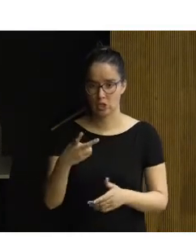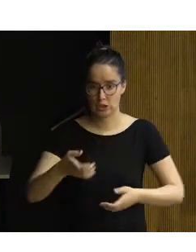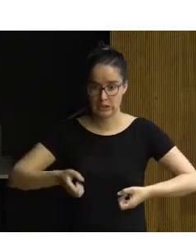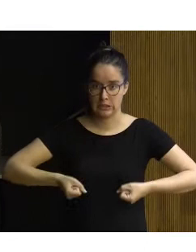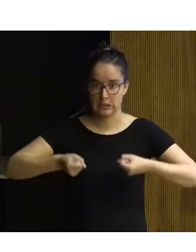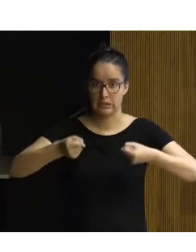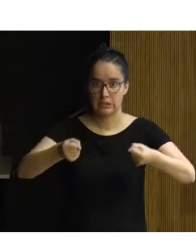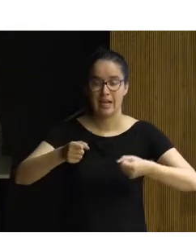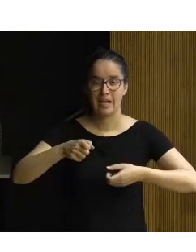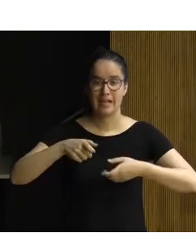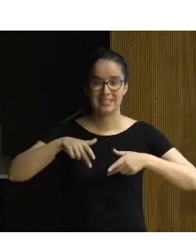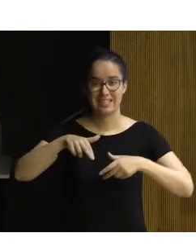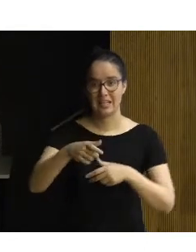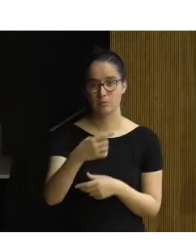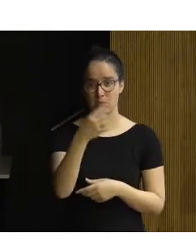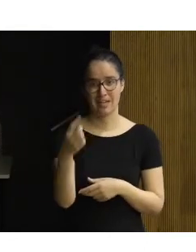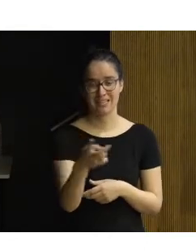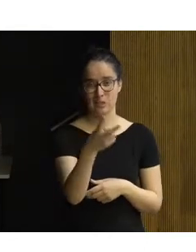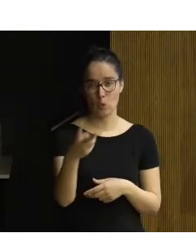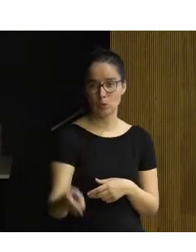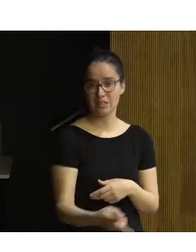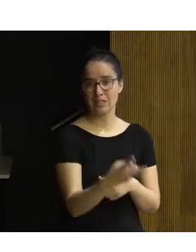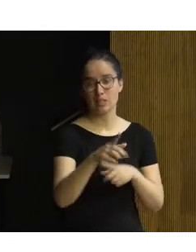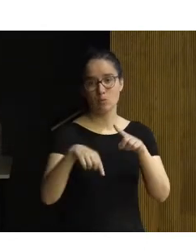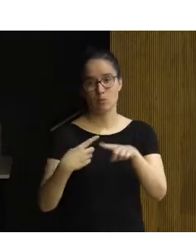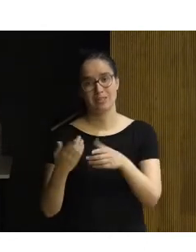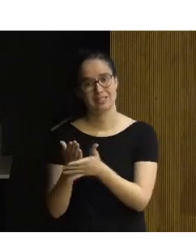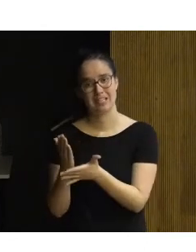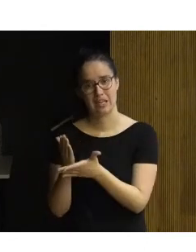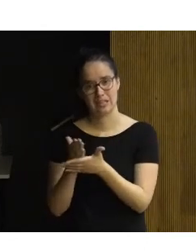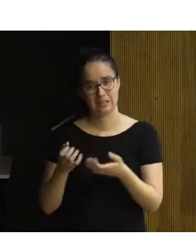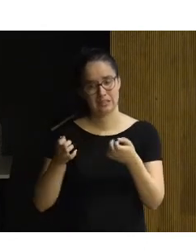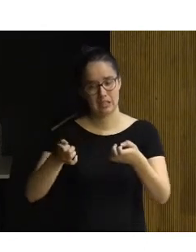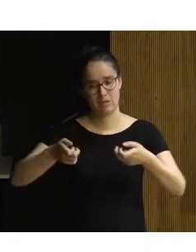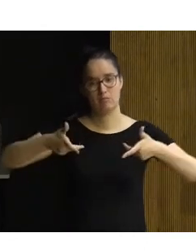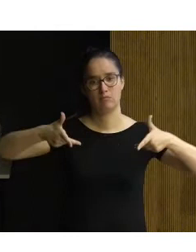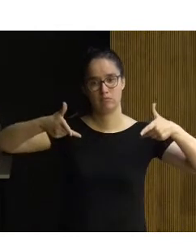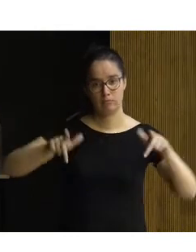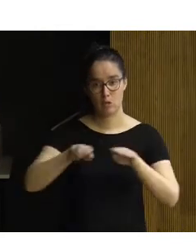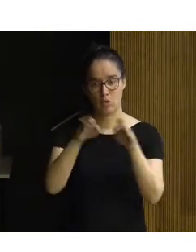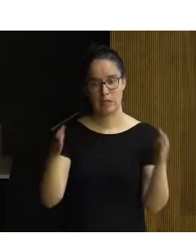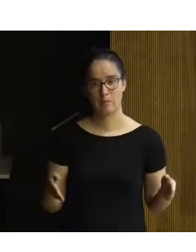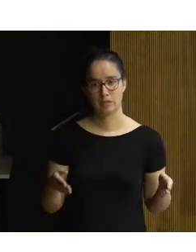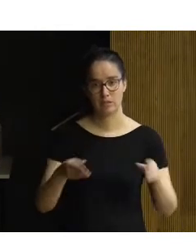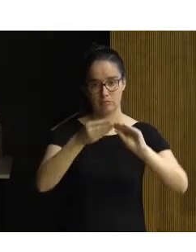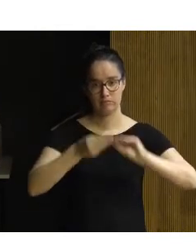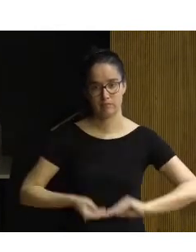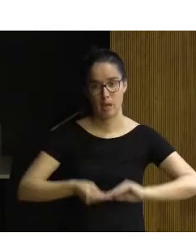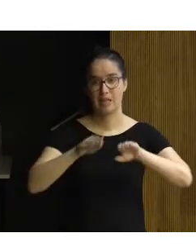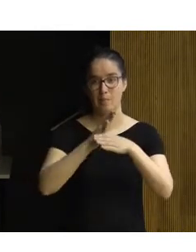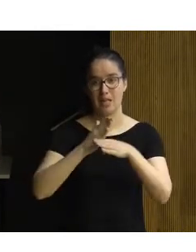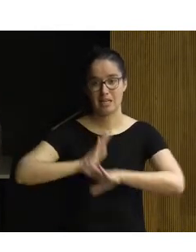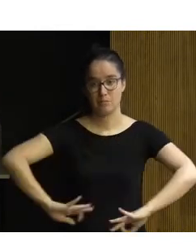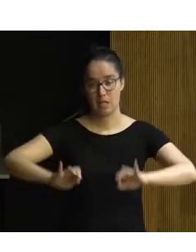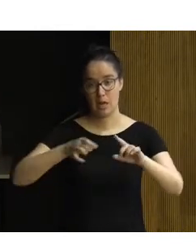subían las escaleras primeras, las escaleras segundas y luego la desplazaban hasta el aula. La ponían allá en una mesita que habían hecho de madera para ella